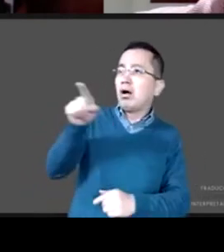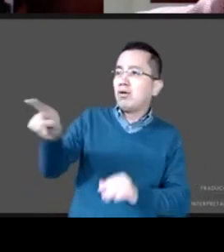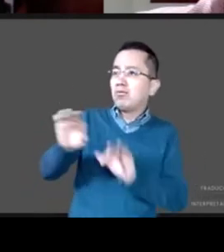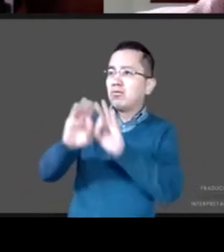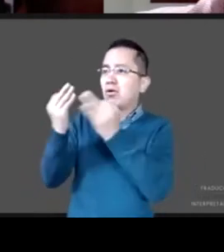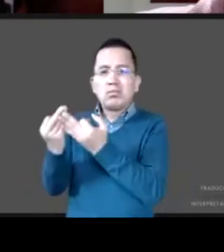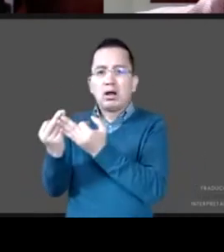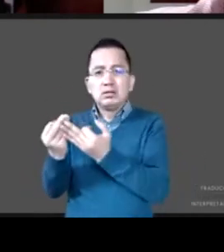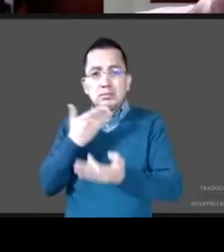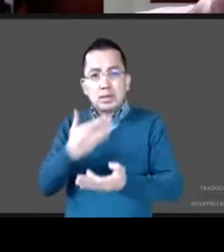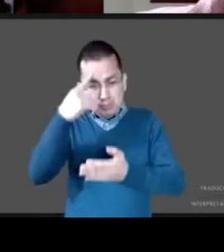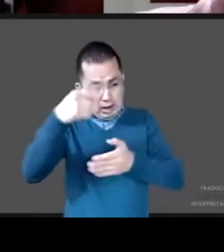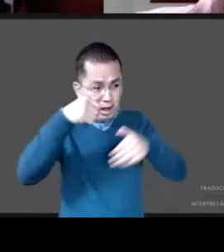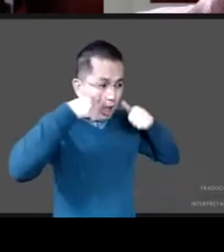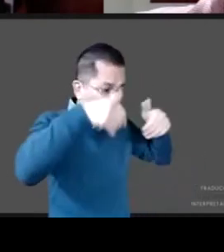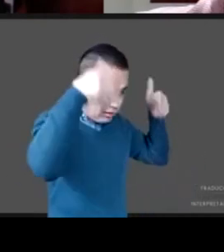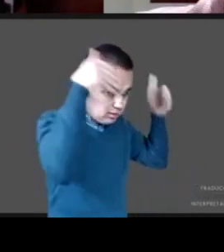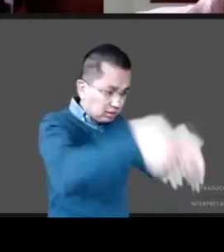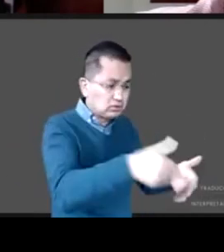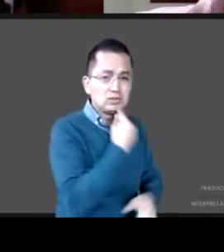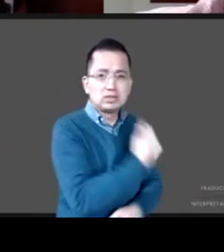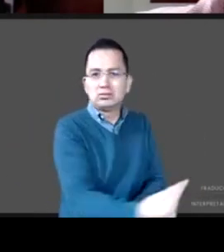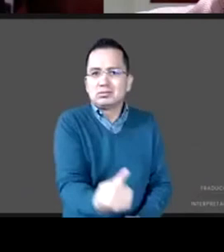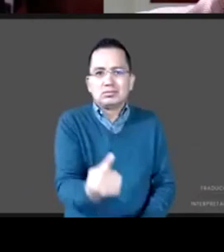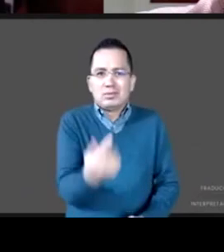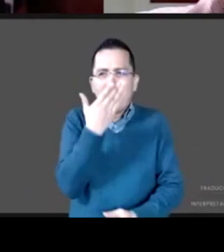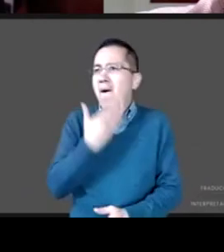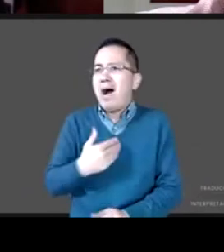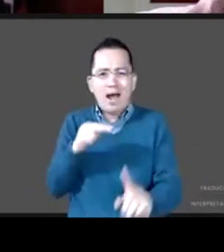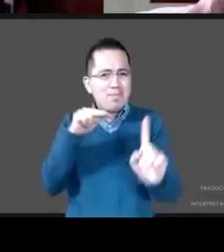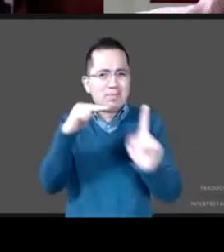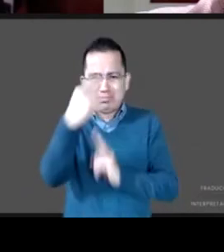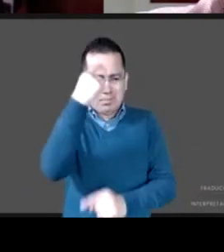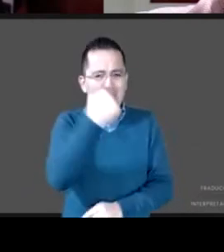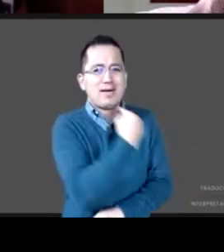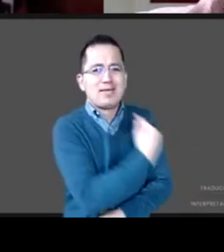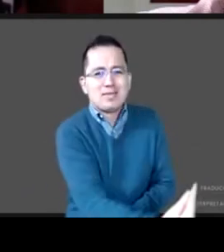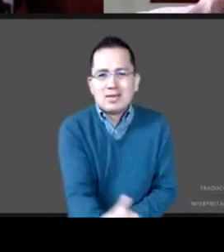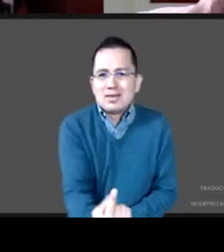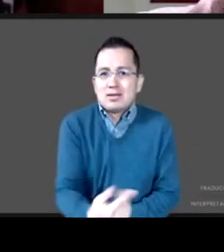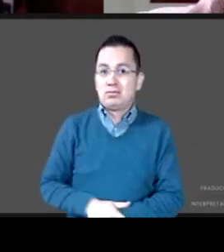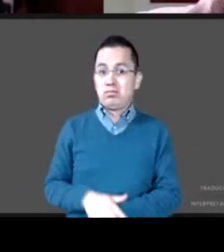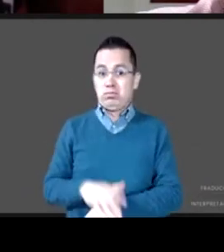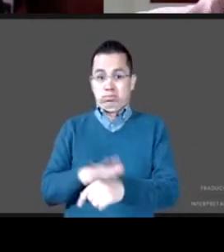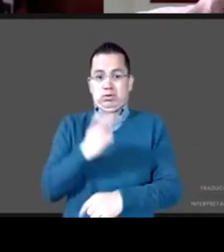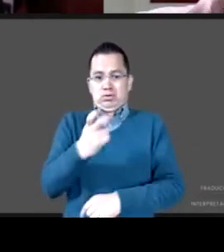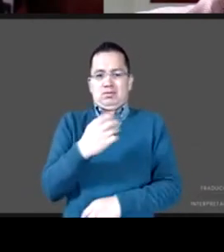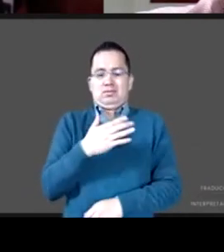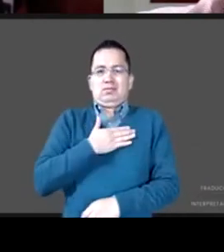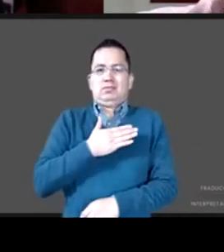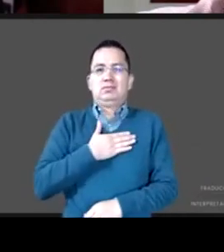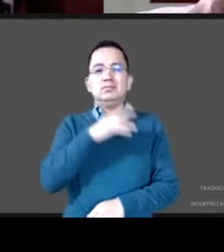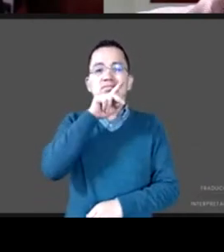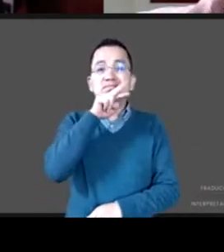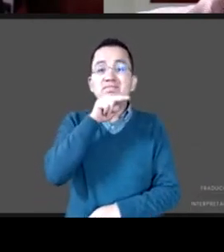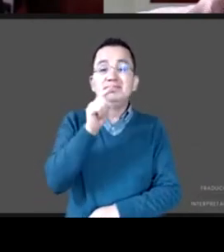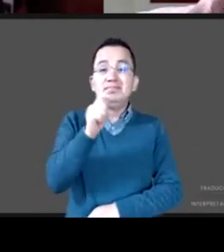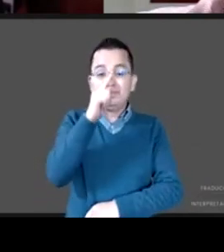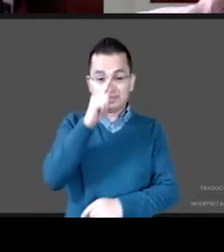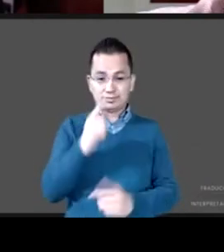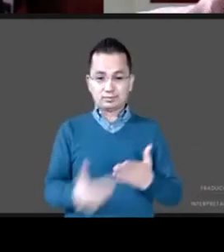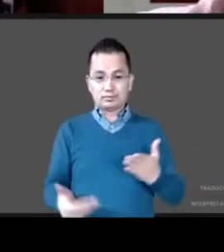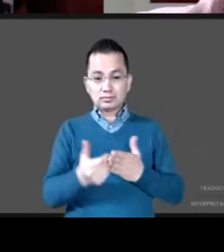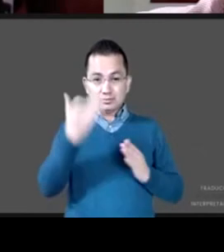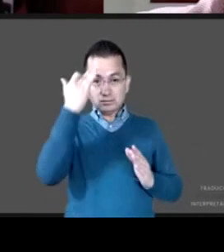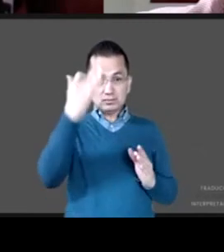enfoque de infancia de ahí que mi gran preocupación es que hoy la pandemia que está